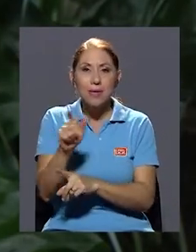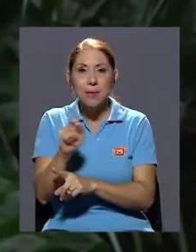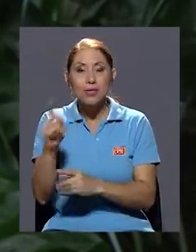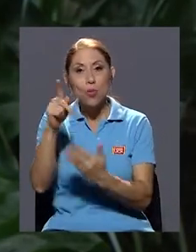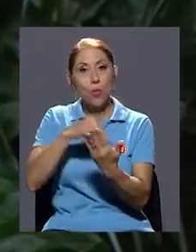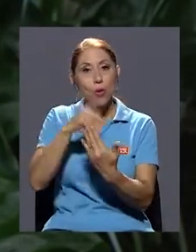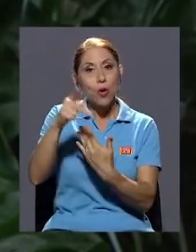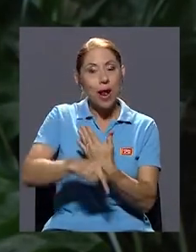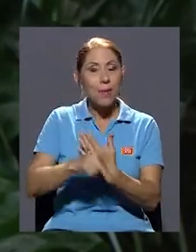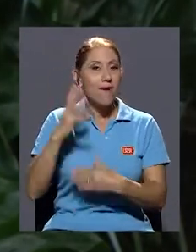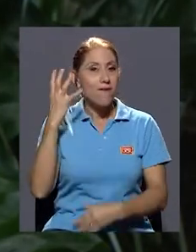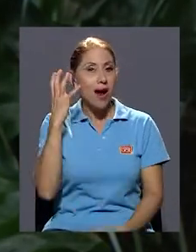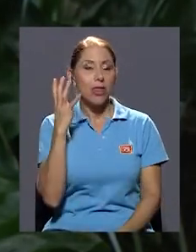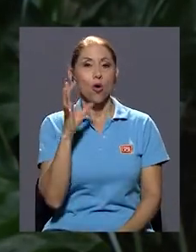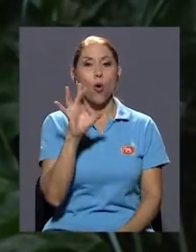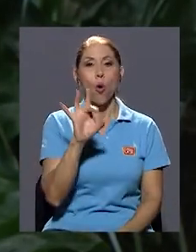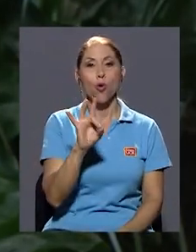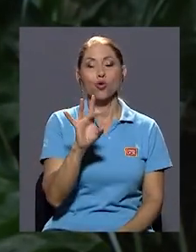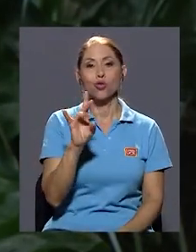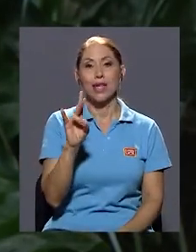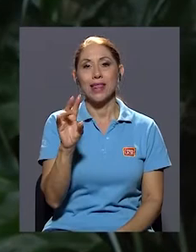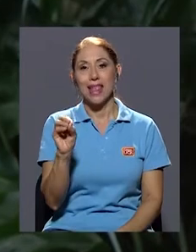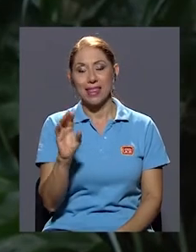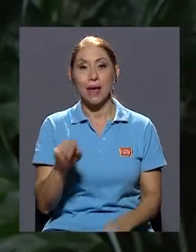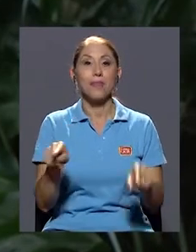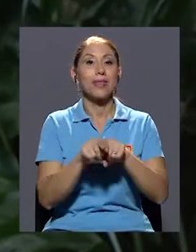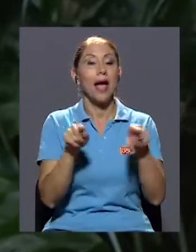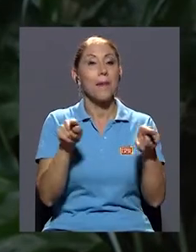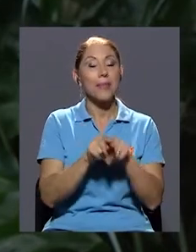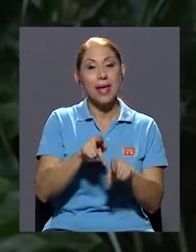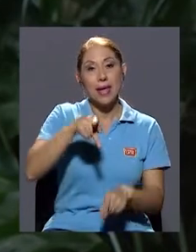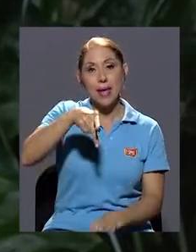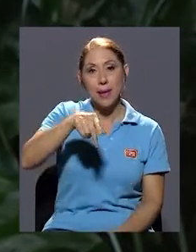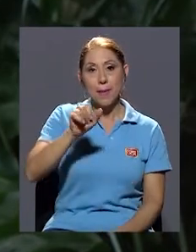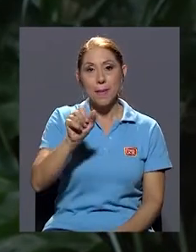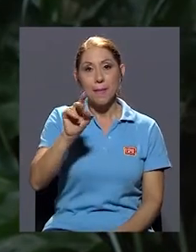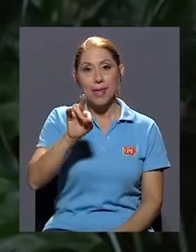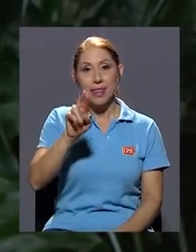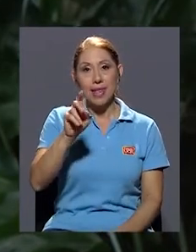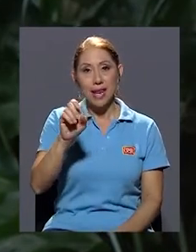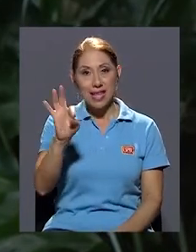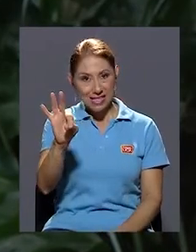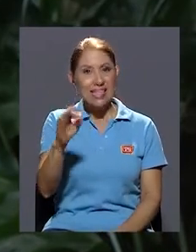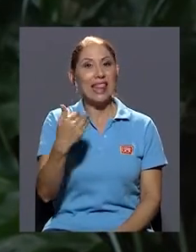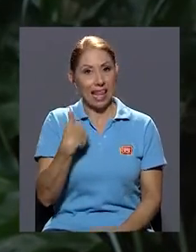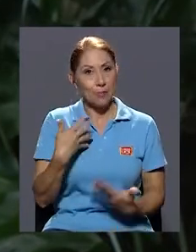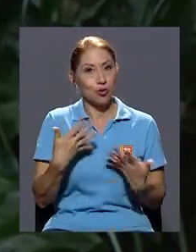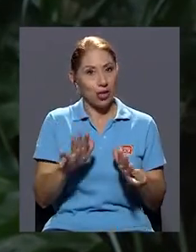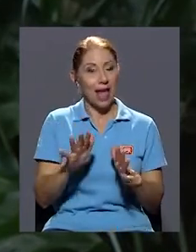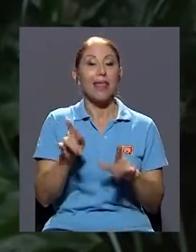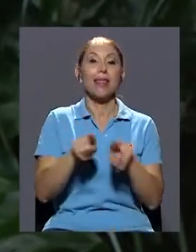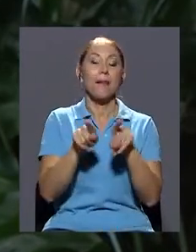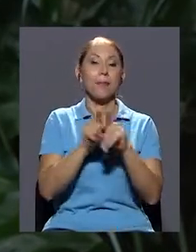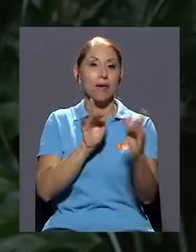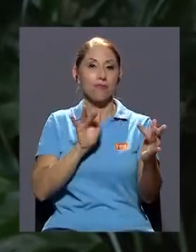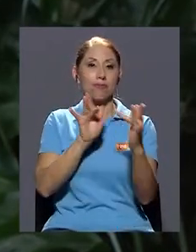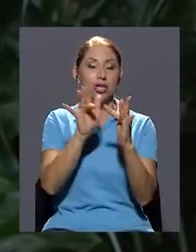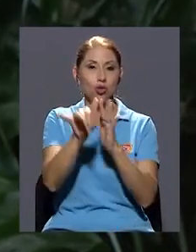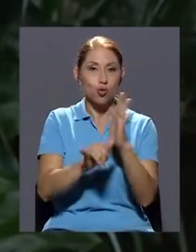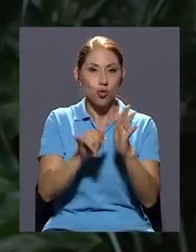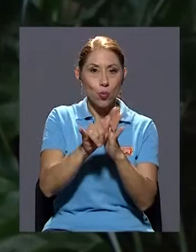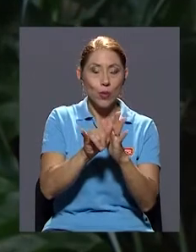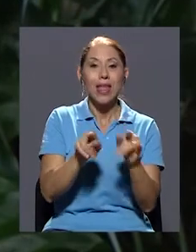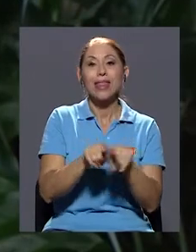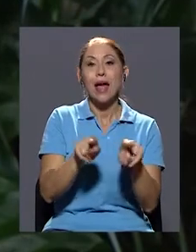870, tenemos un perfil en Pinterest, un canal en YouTube, y estamos